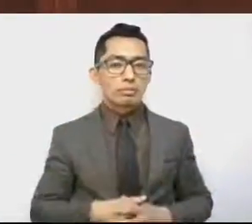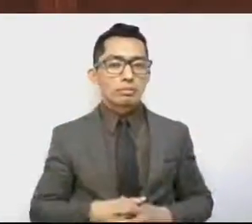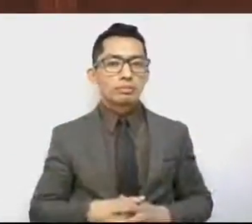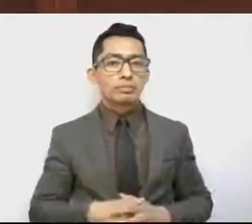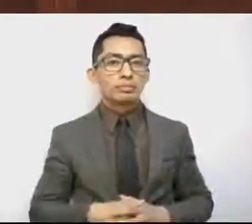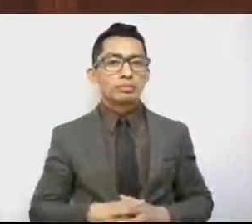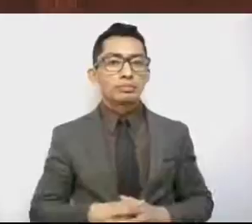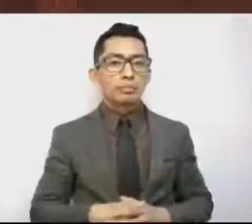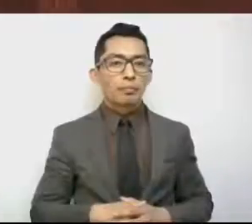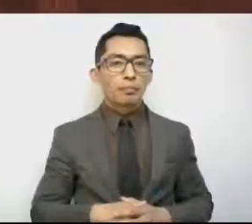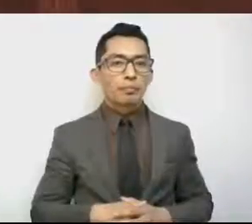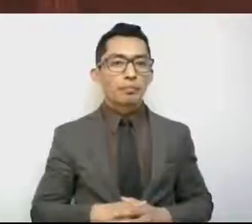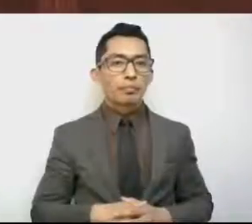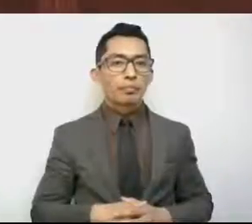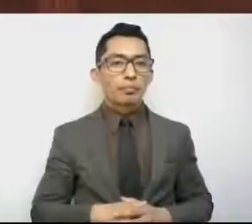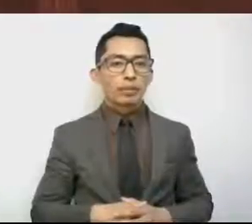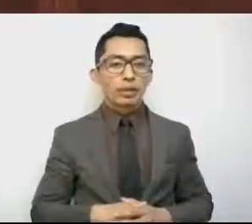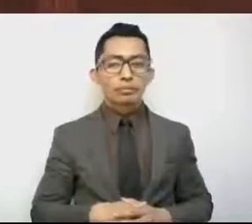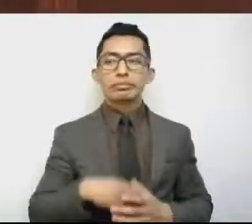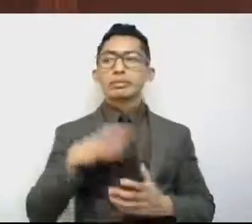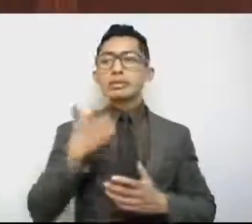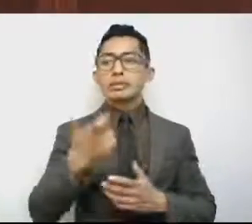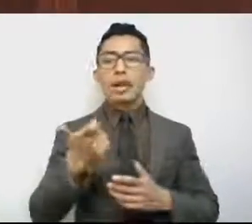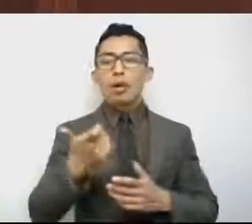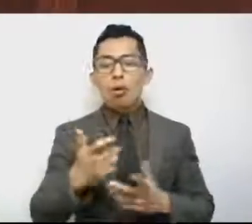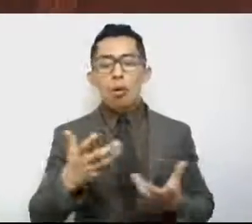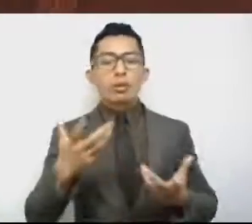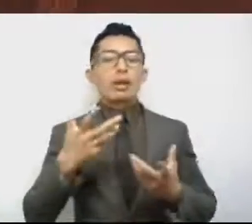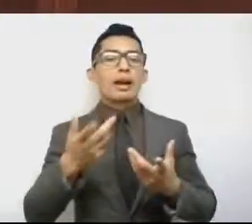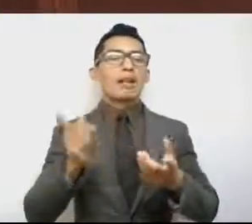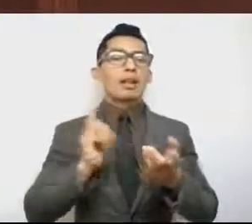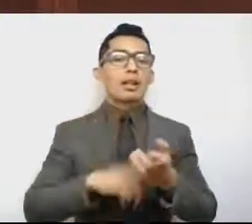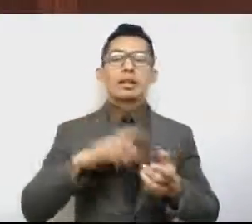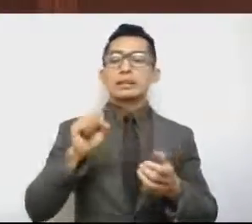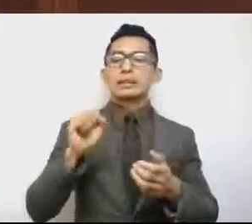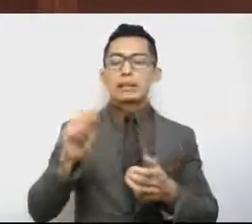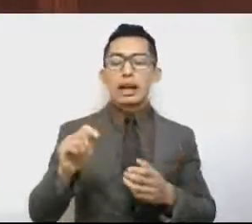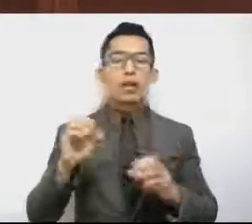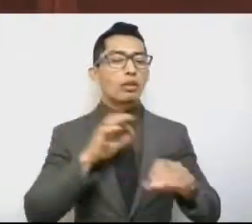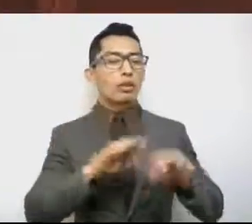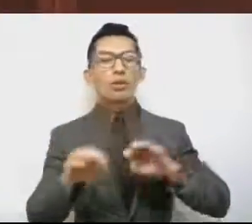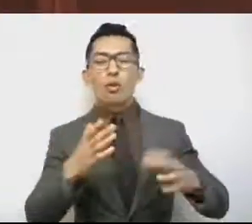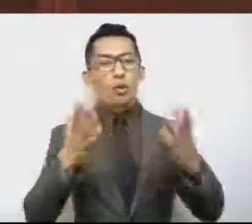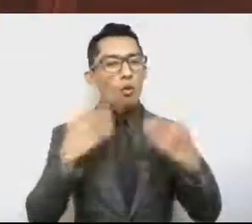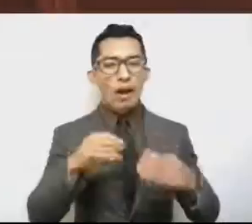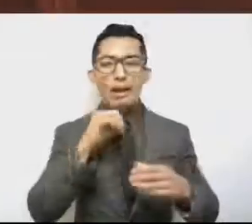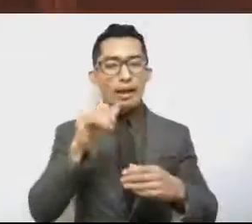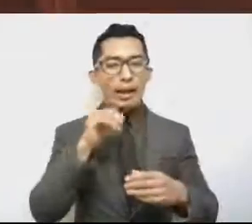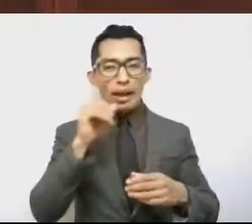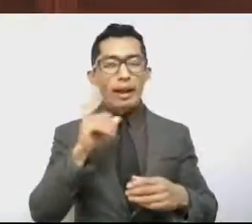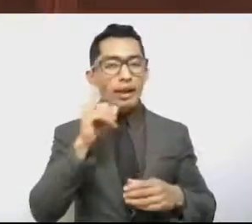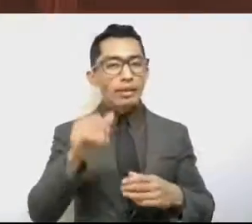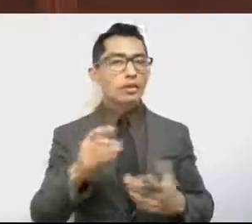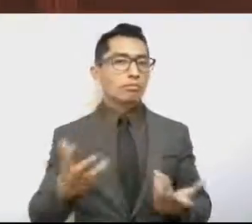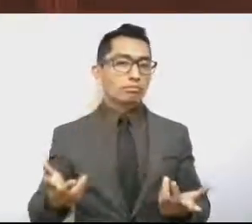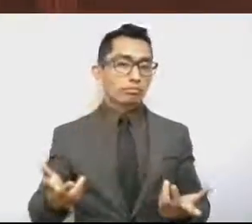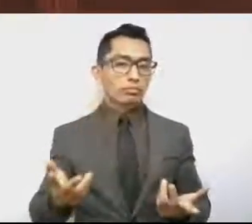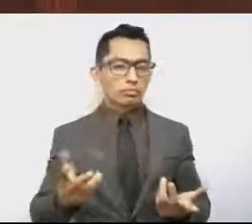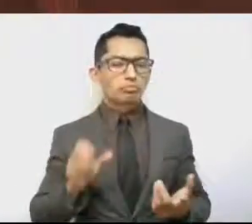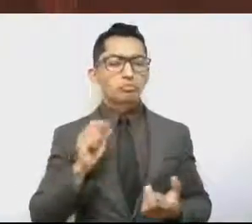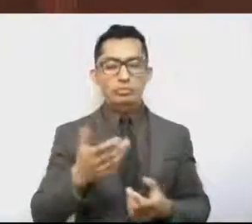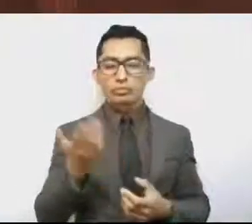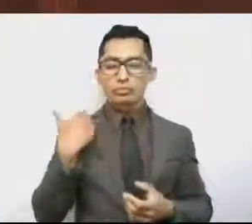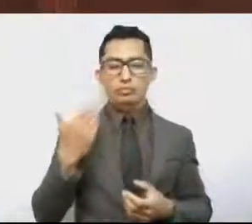más que ni económicas, ni fiscales, ni laborales. Y bien lo comentaba alguien que me